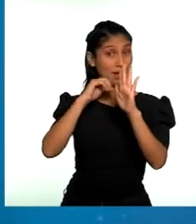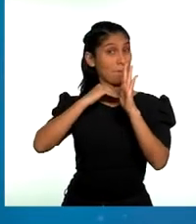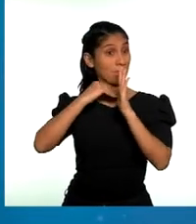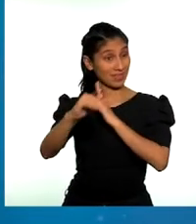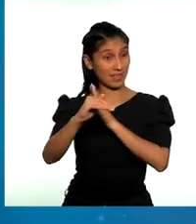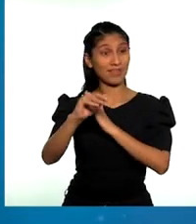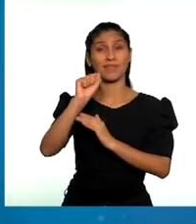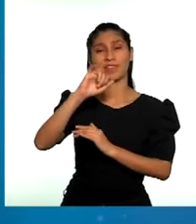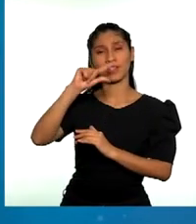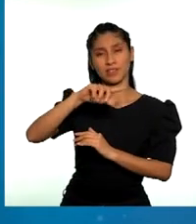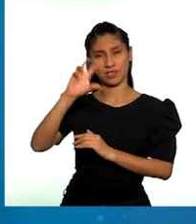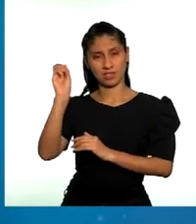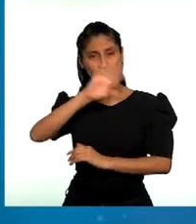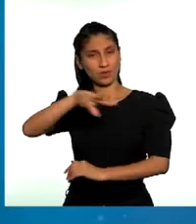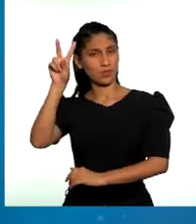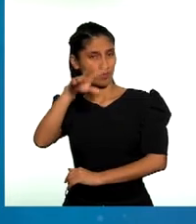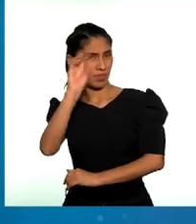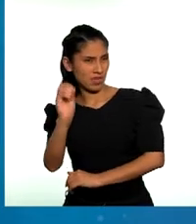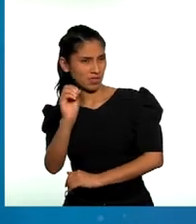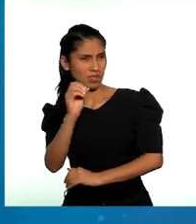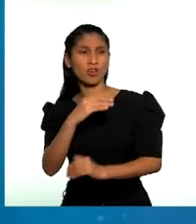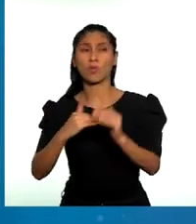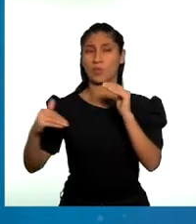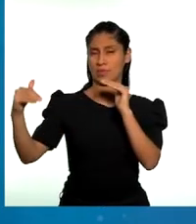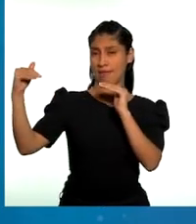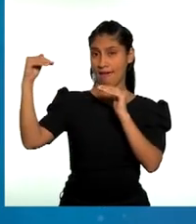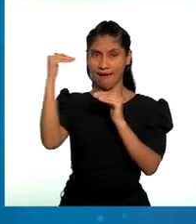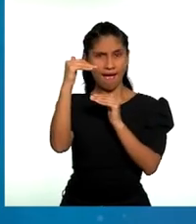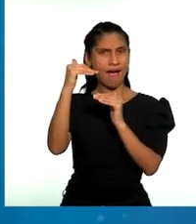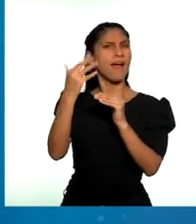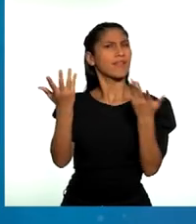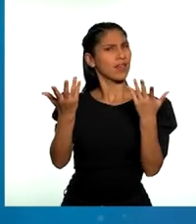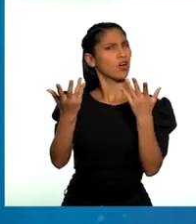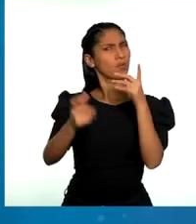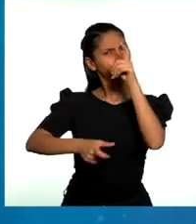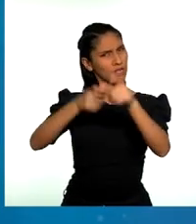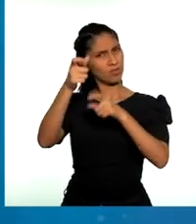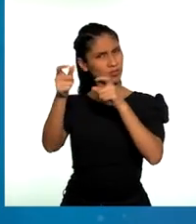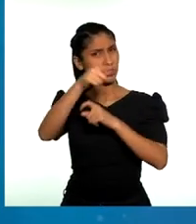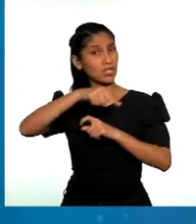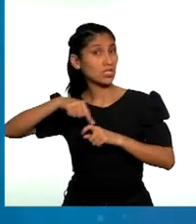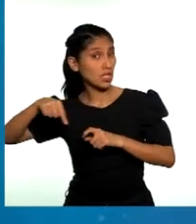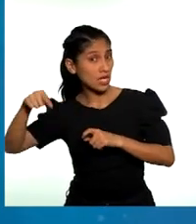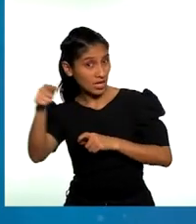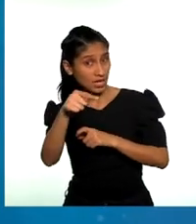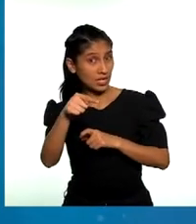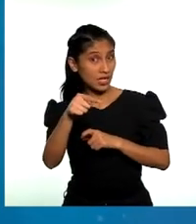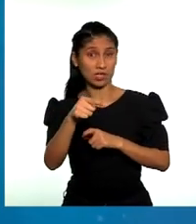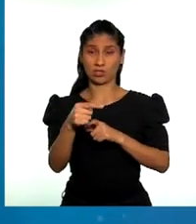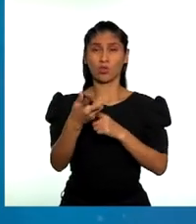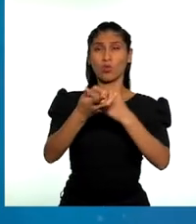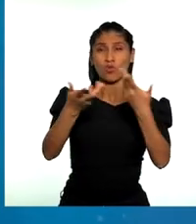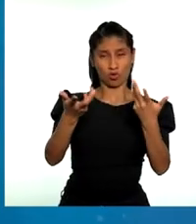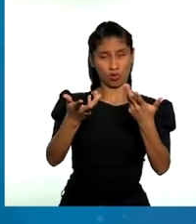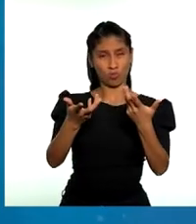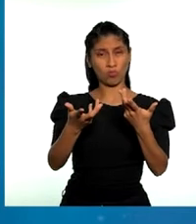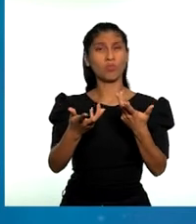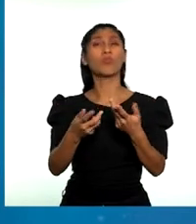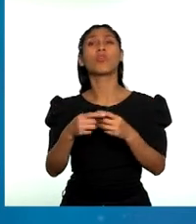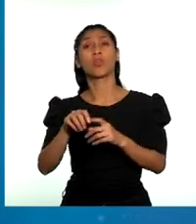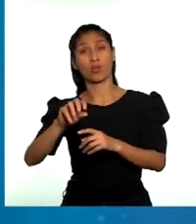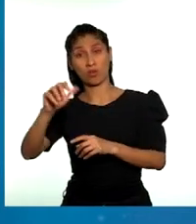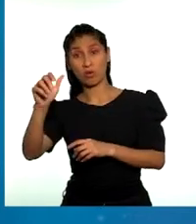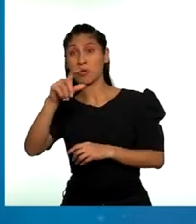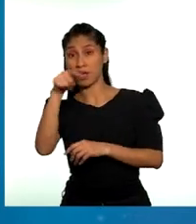del siglo XX a una alta proporción de la población indígena ni siquiera se le consideraba en los